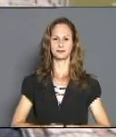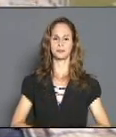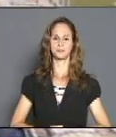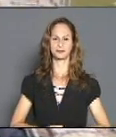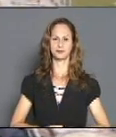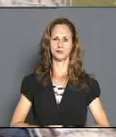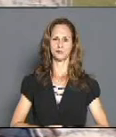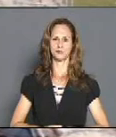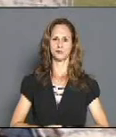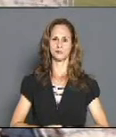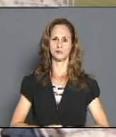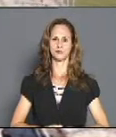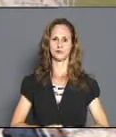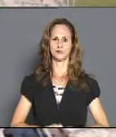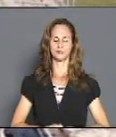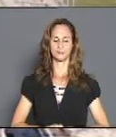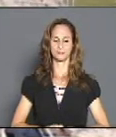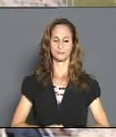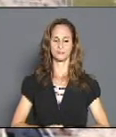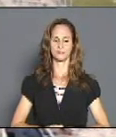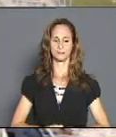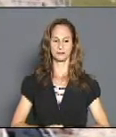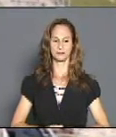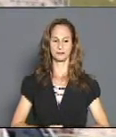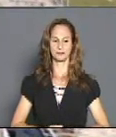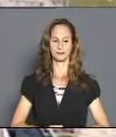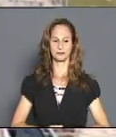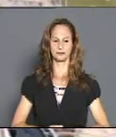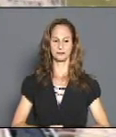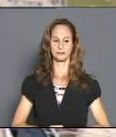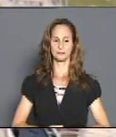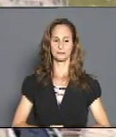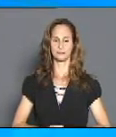Laurencio, Sistema Informativo de la Televisión Cubana.